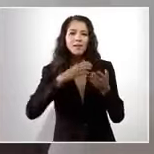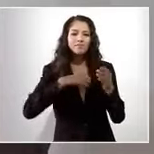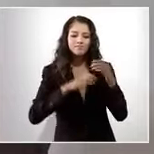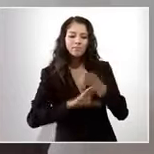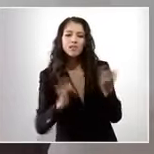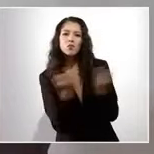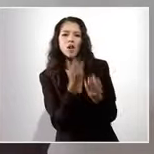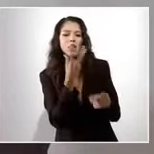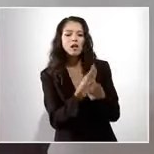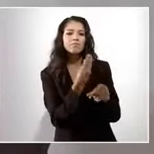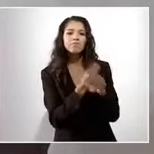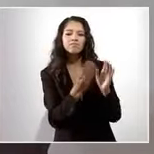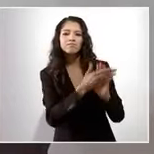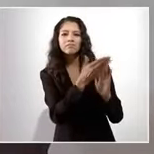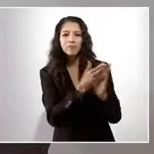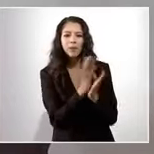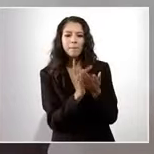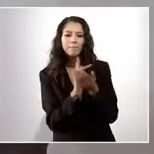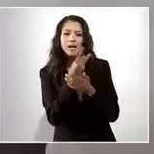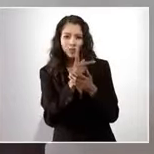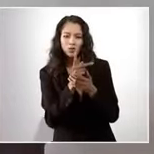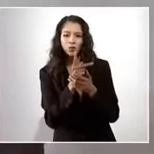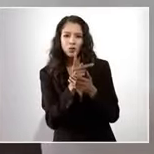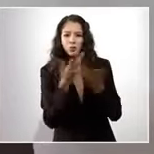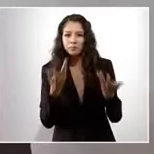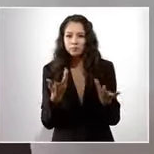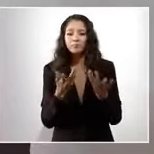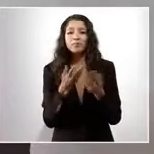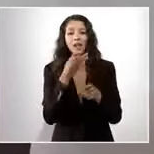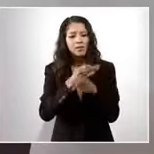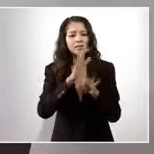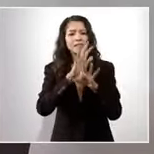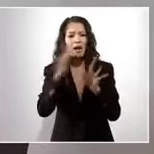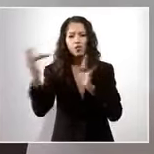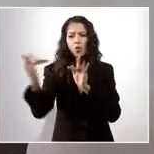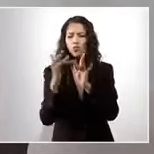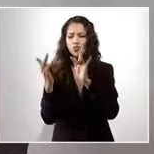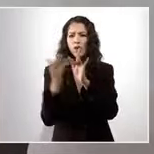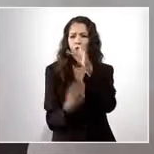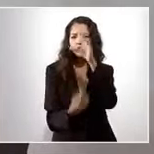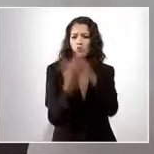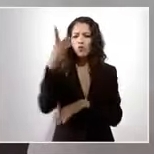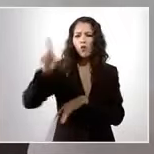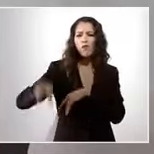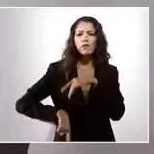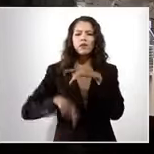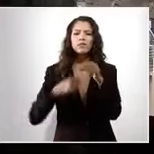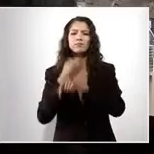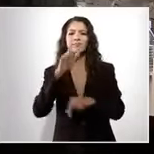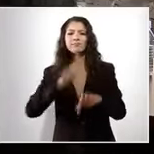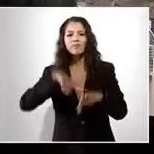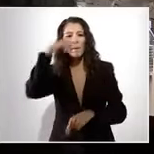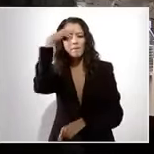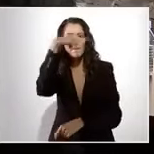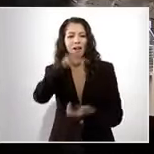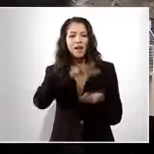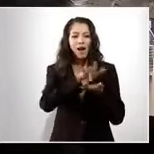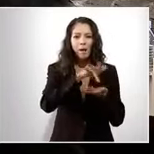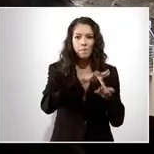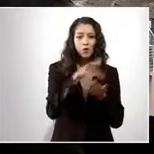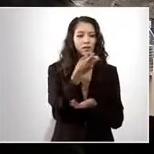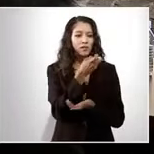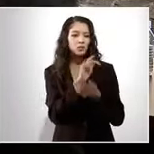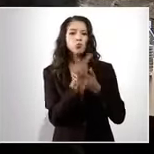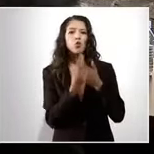como la construcción de pasos provisionales. Ya estamos en contacto con el nuevo gobierno estatal para apoyarlos en sus nuevos